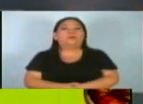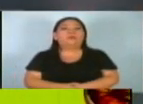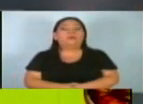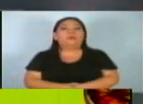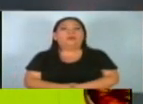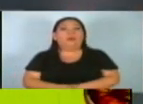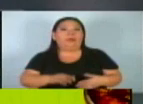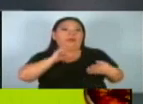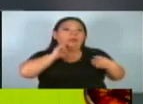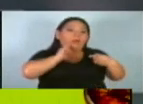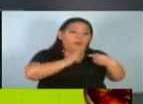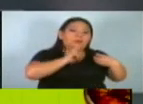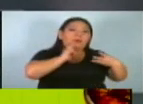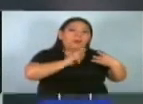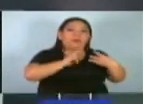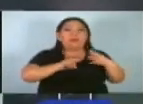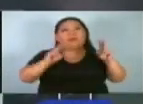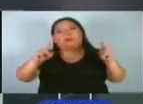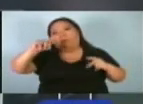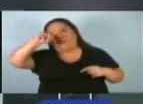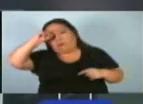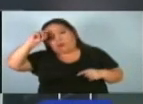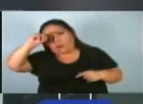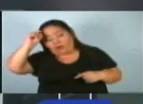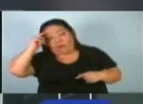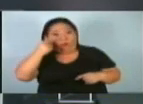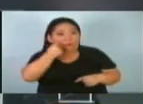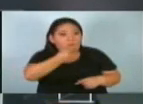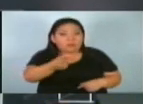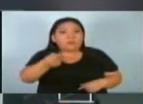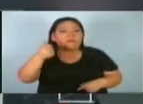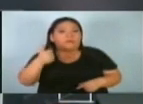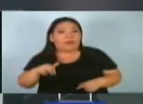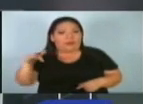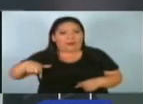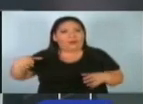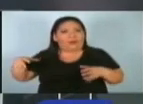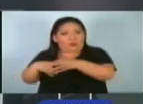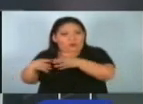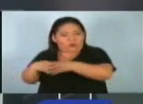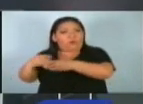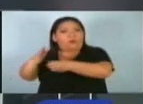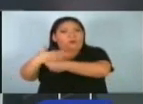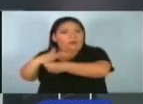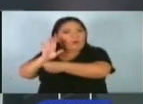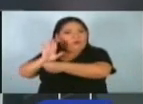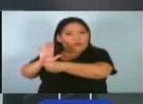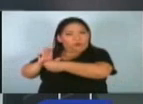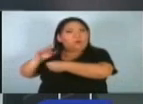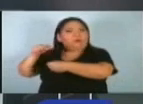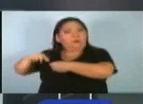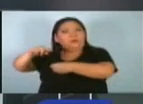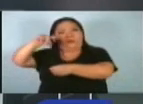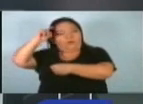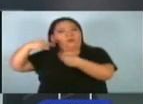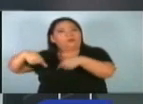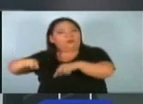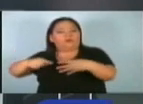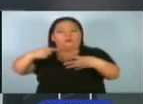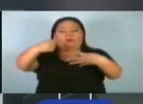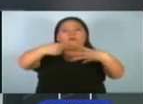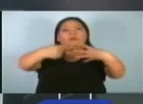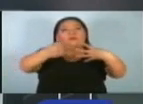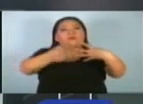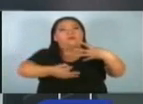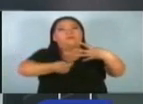concentran por el trabajo, las obras o los resultados que ha hecho ese partido para que continúe el régimen de excepción